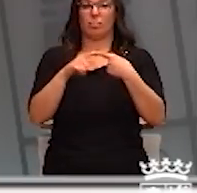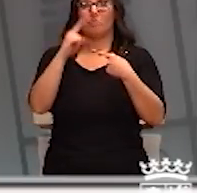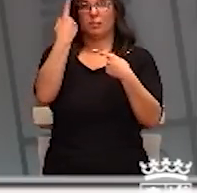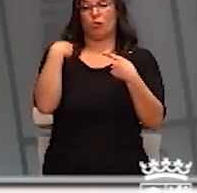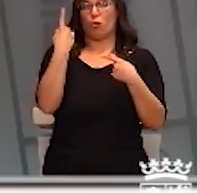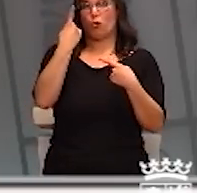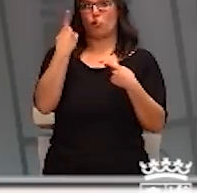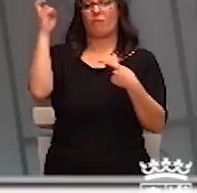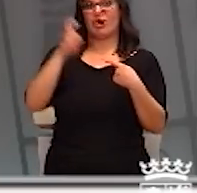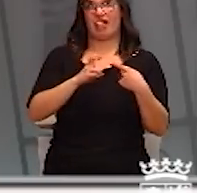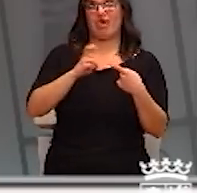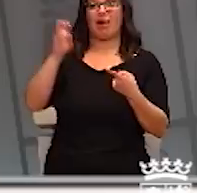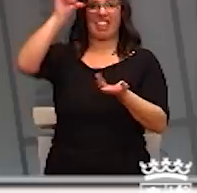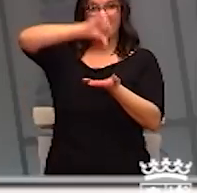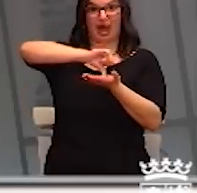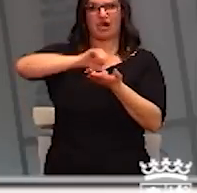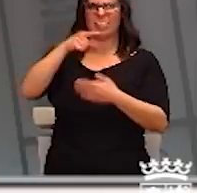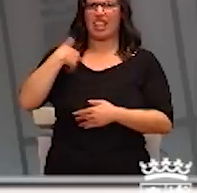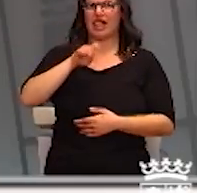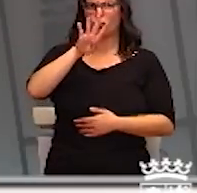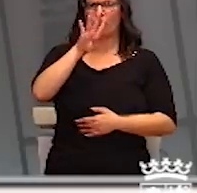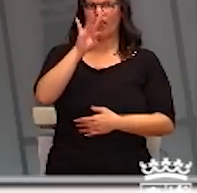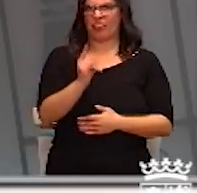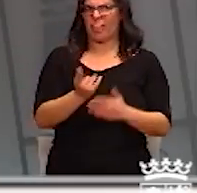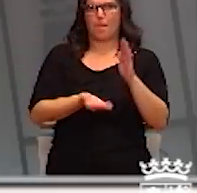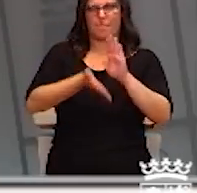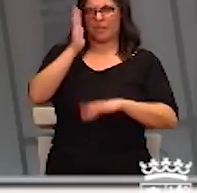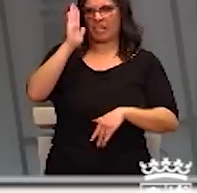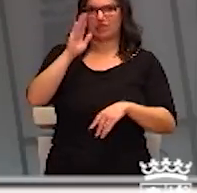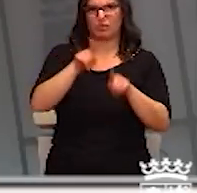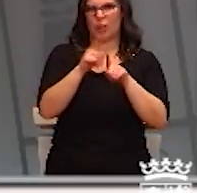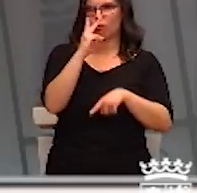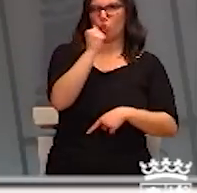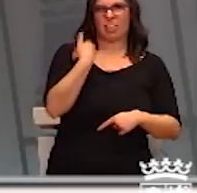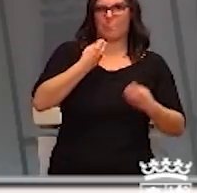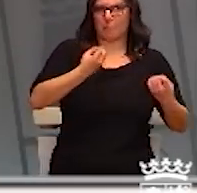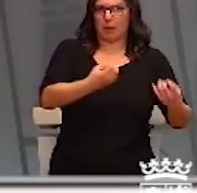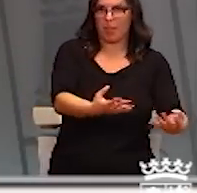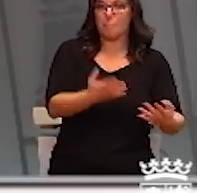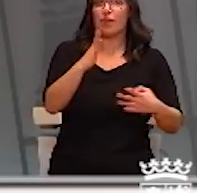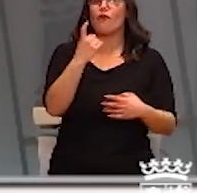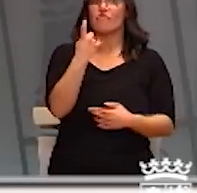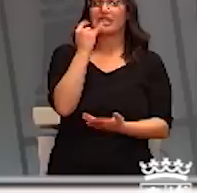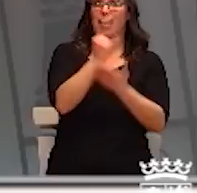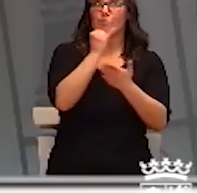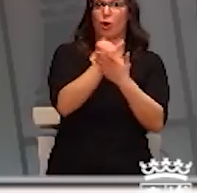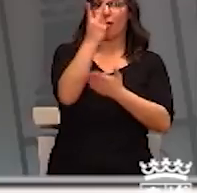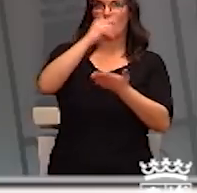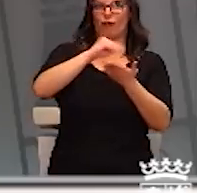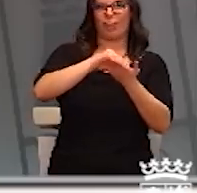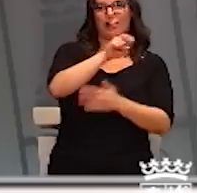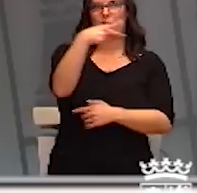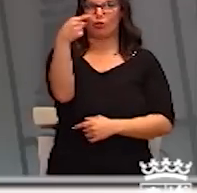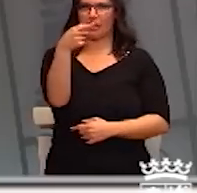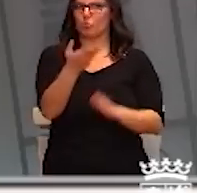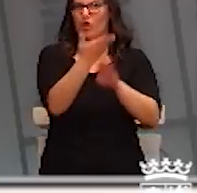ya tiene más de 14 días, que está perfectamente bien desde el segundo día, pero mientras no se negativice su prueba no le vamos a dar